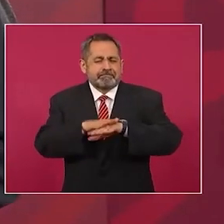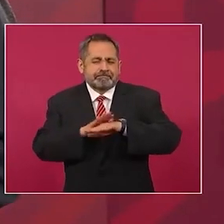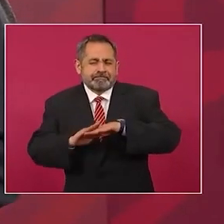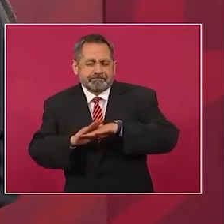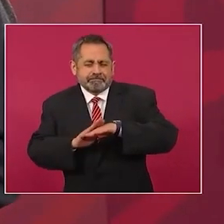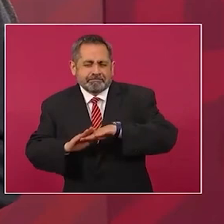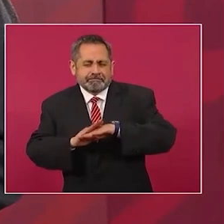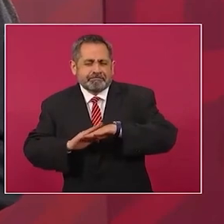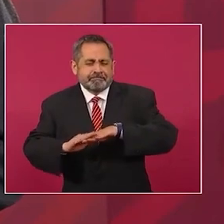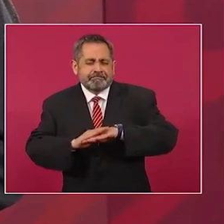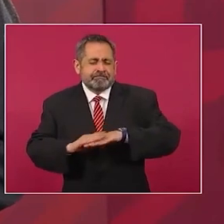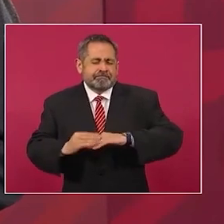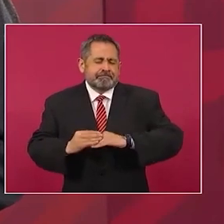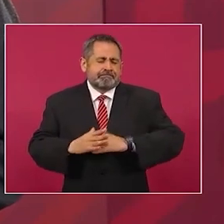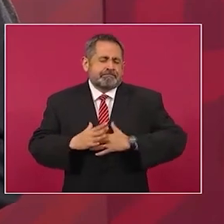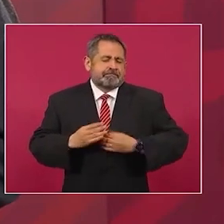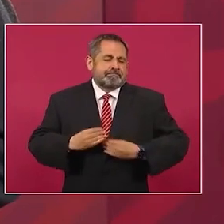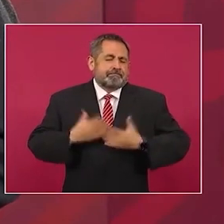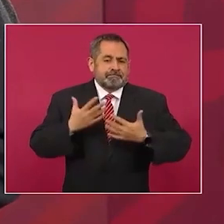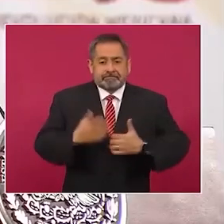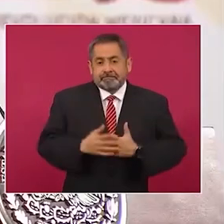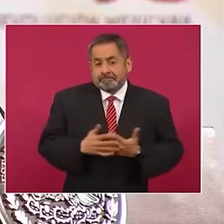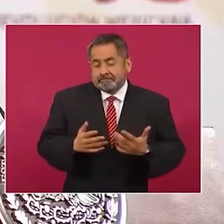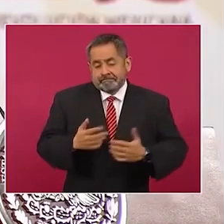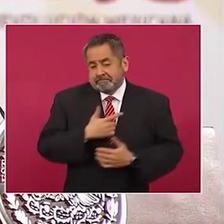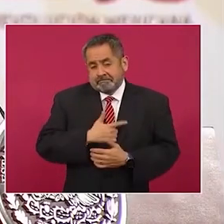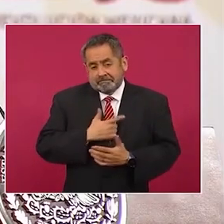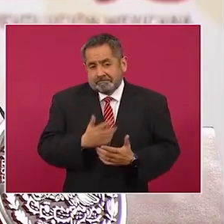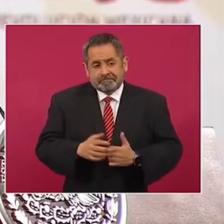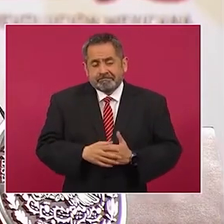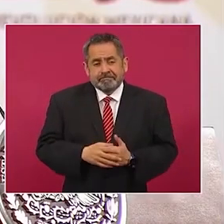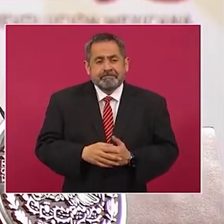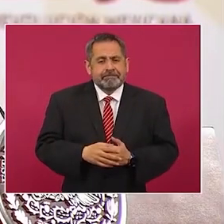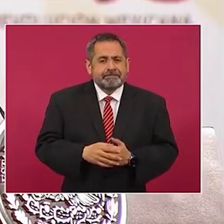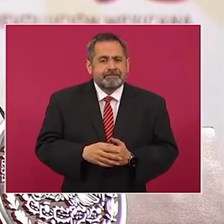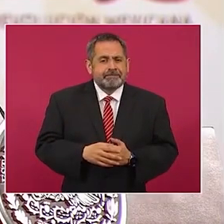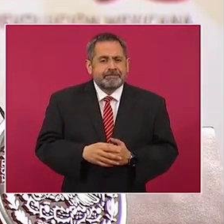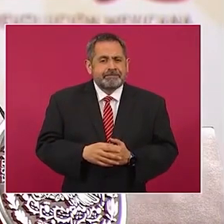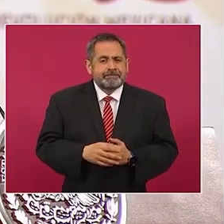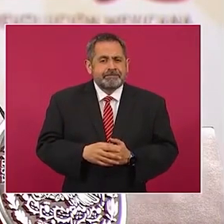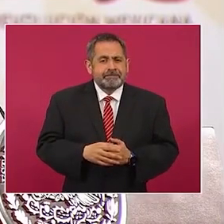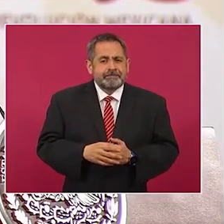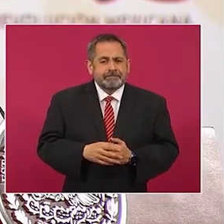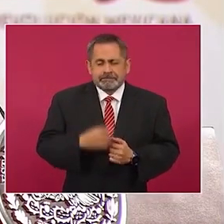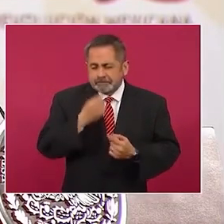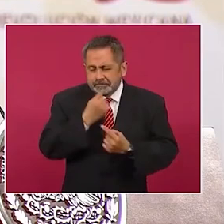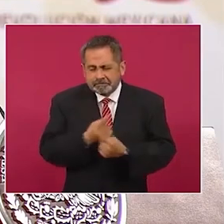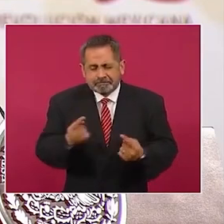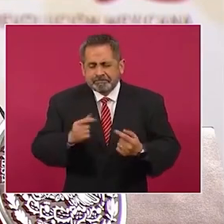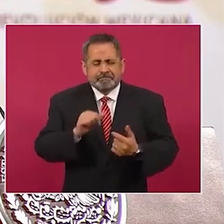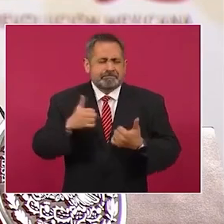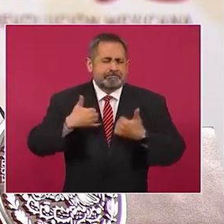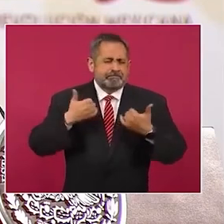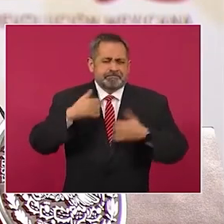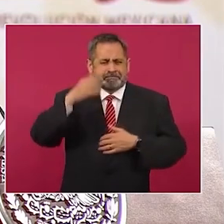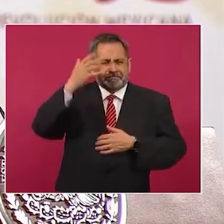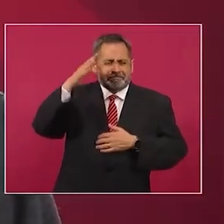a los niños, a los adultos, a todos.